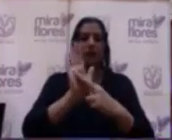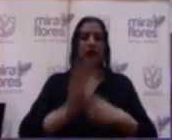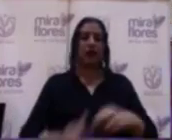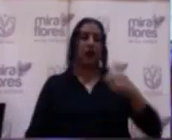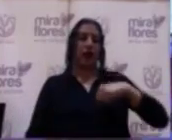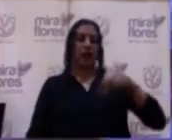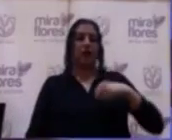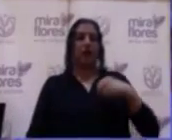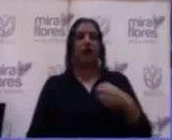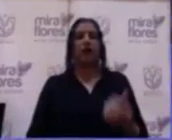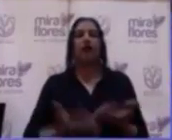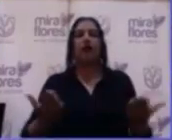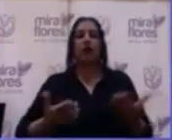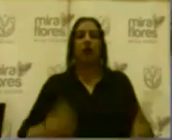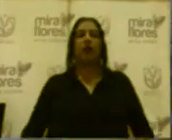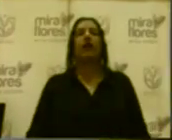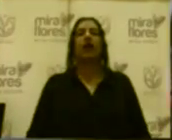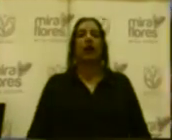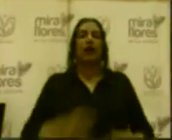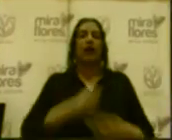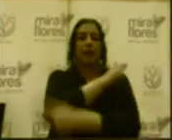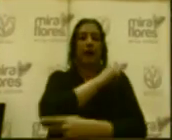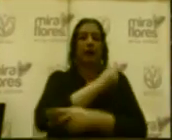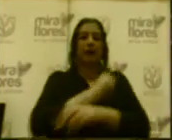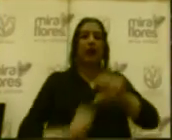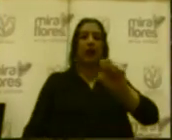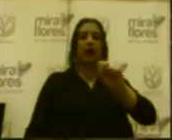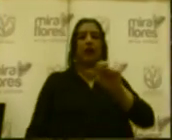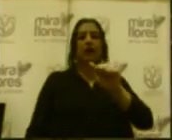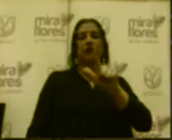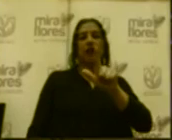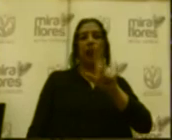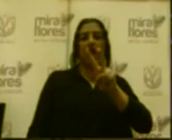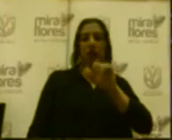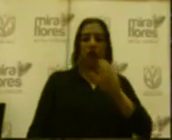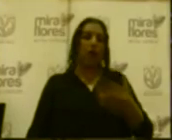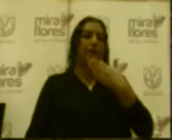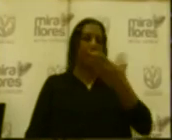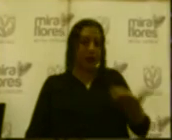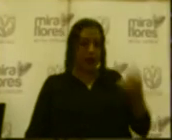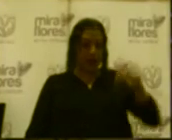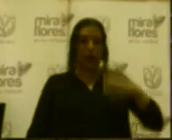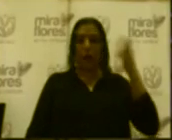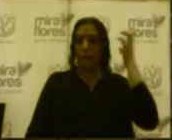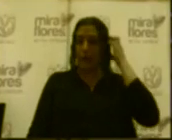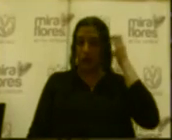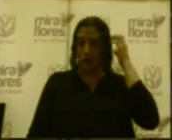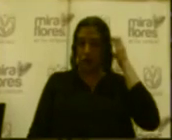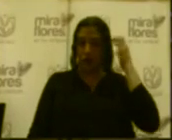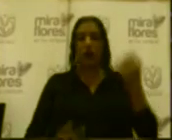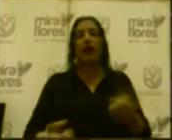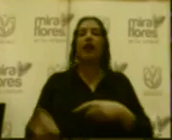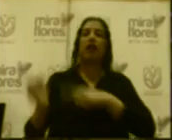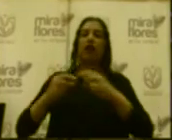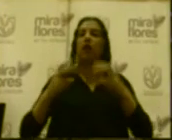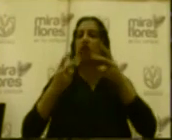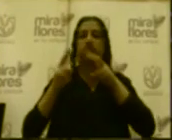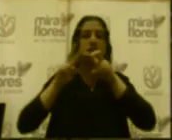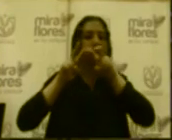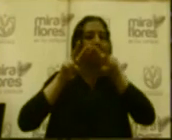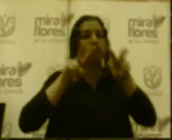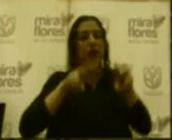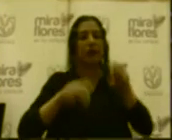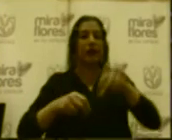Municipalidad de San José de Villanueva de la República de El Salvador. Bienvenida a Miraflores también. Hoy está como observadora, tanto de esta